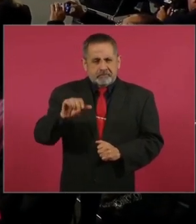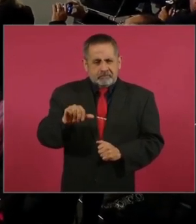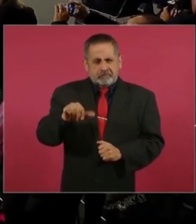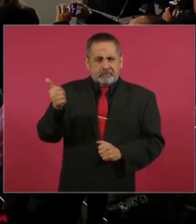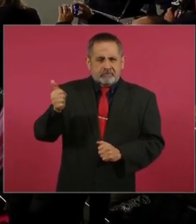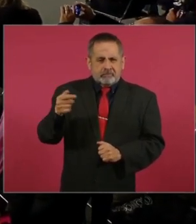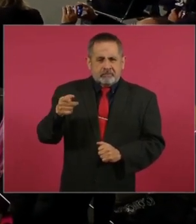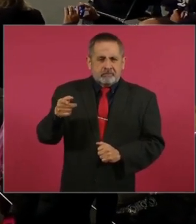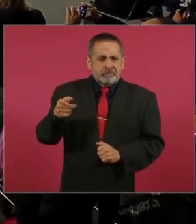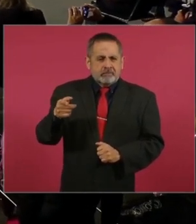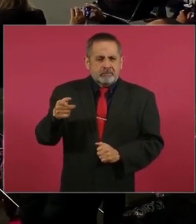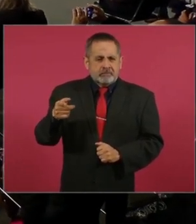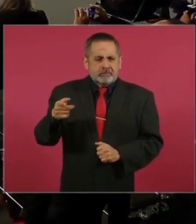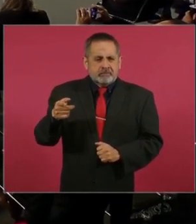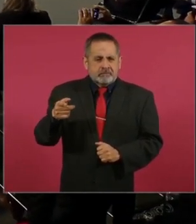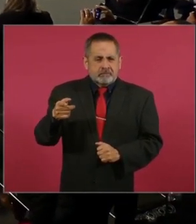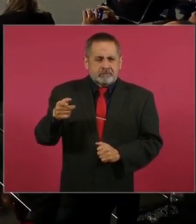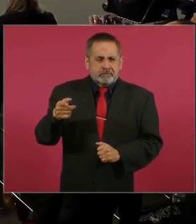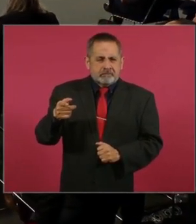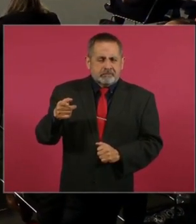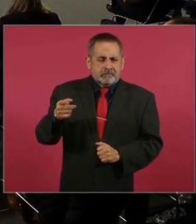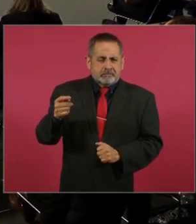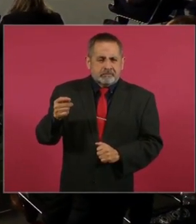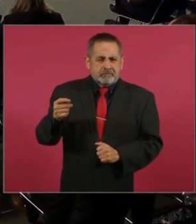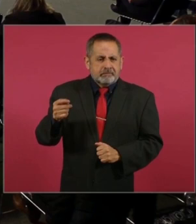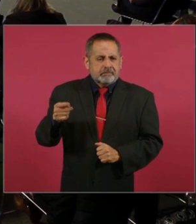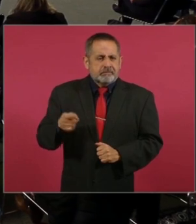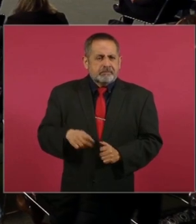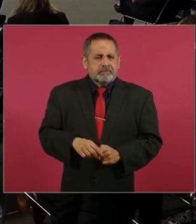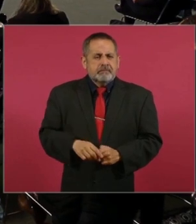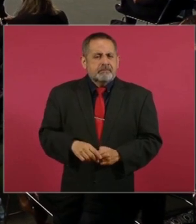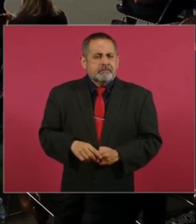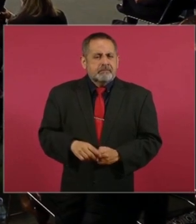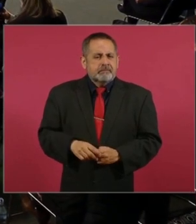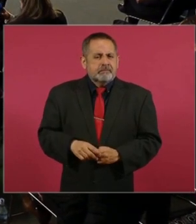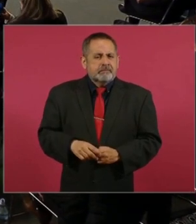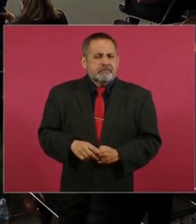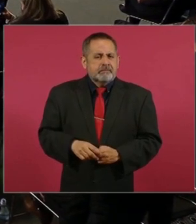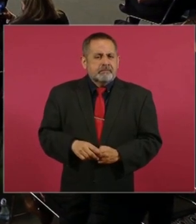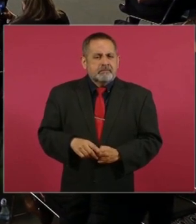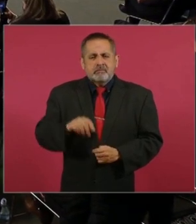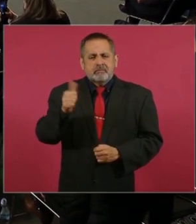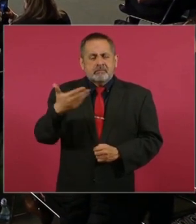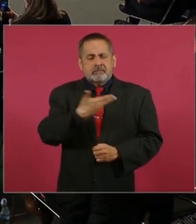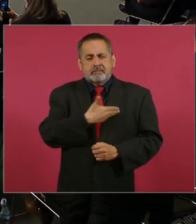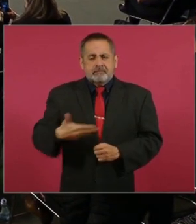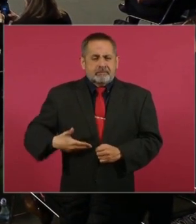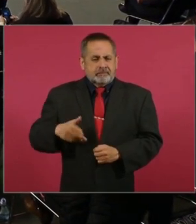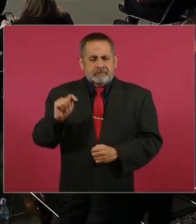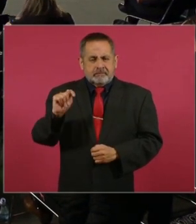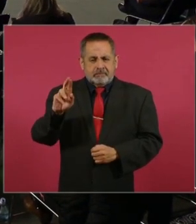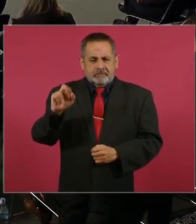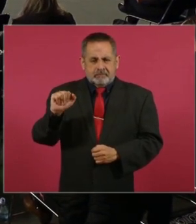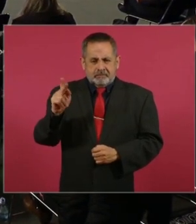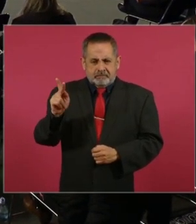del presidente Trump con